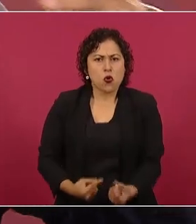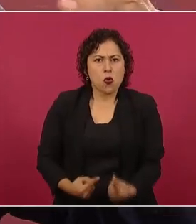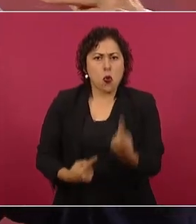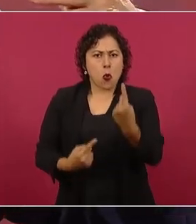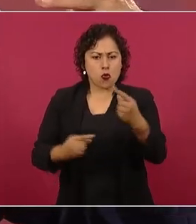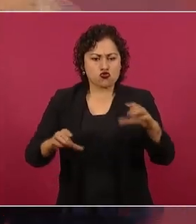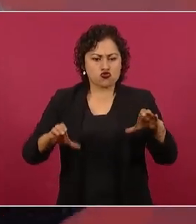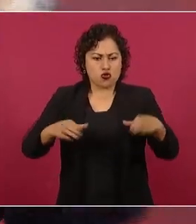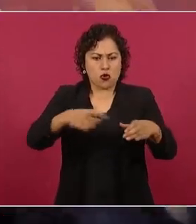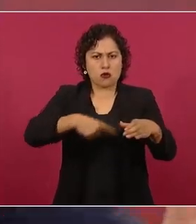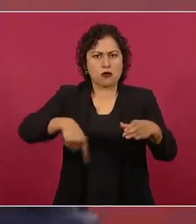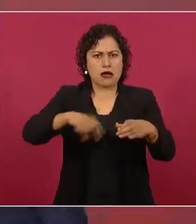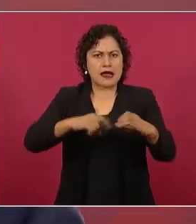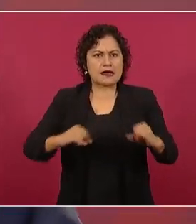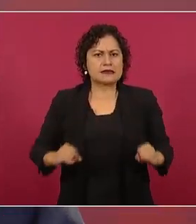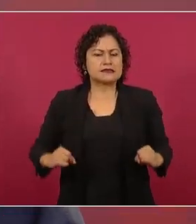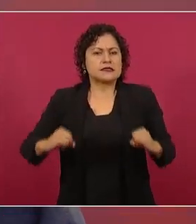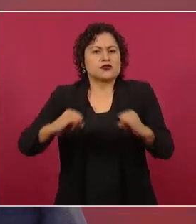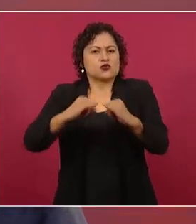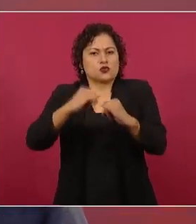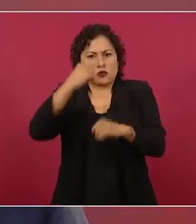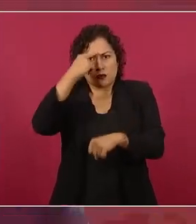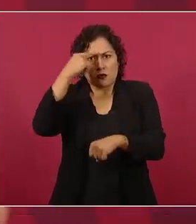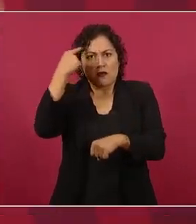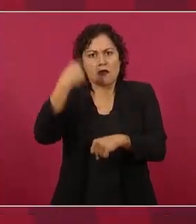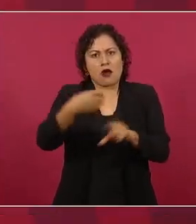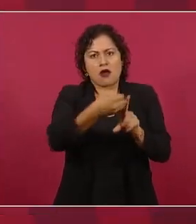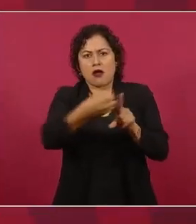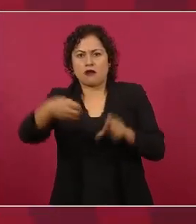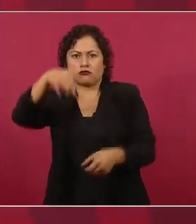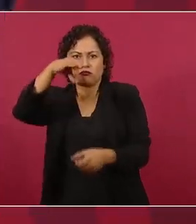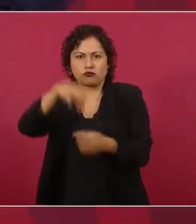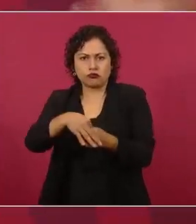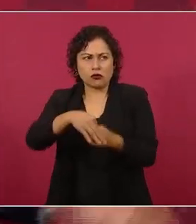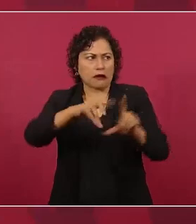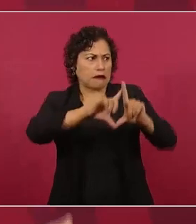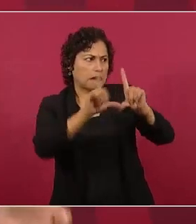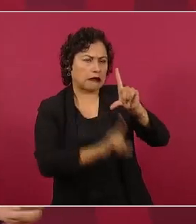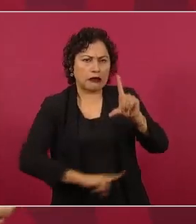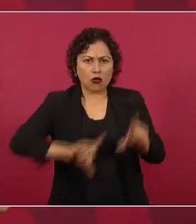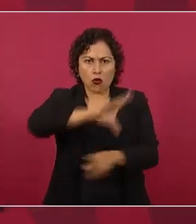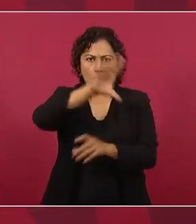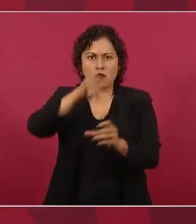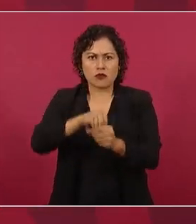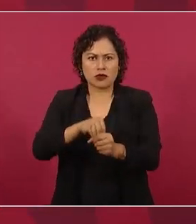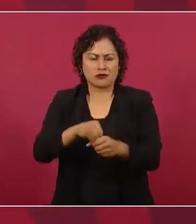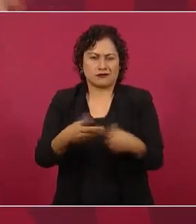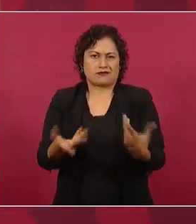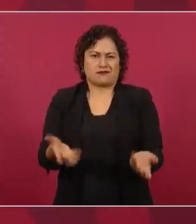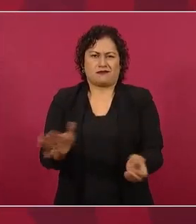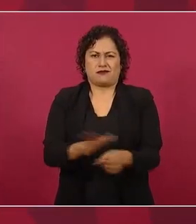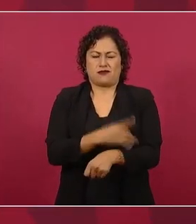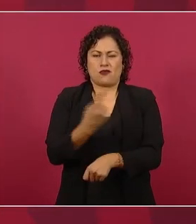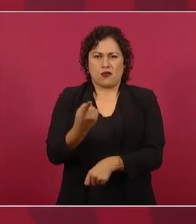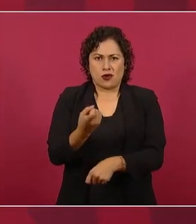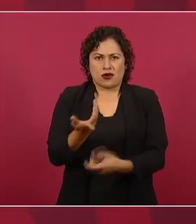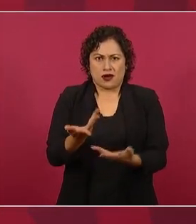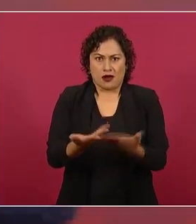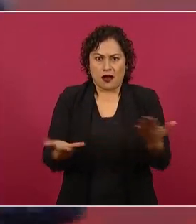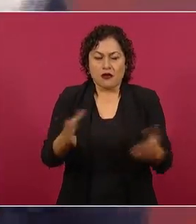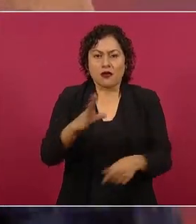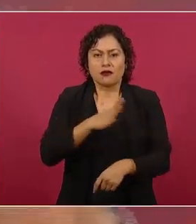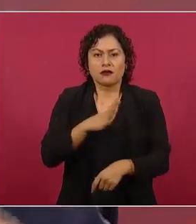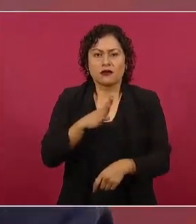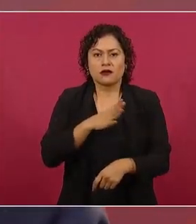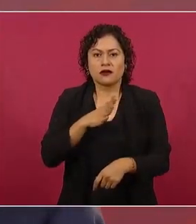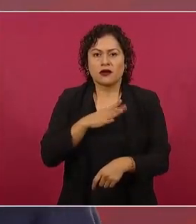en todo el país? ¿Por qué tenemos un organismo costosísimo, un